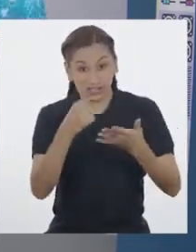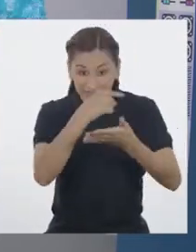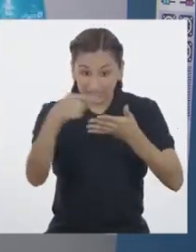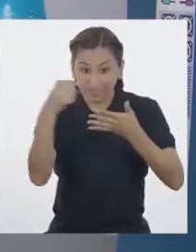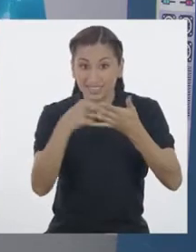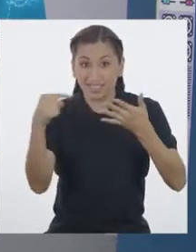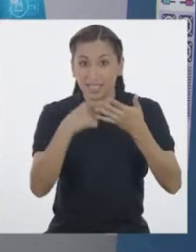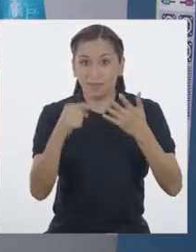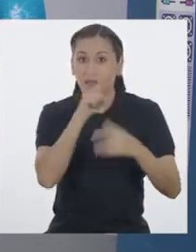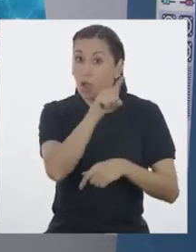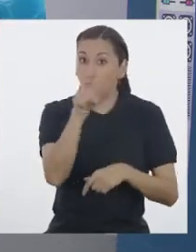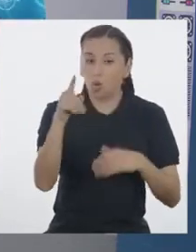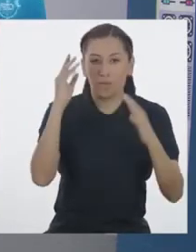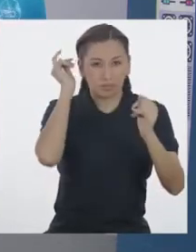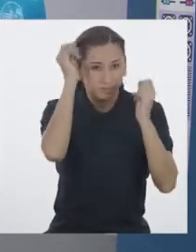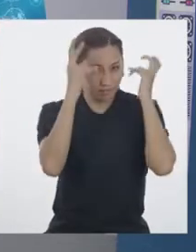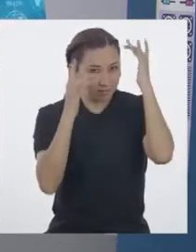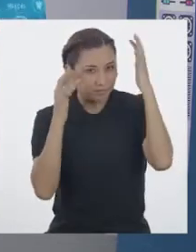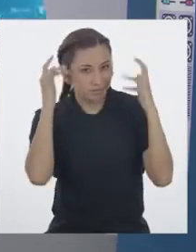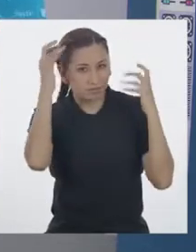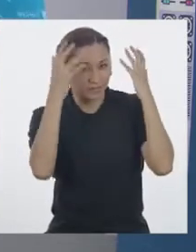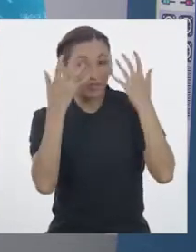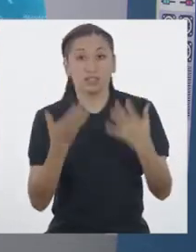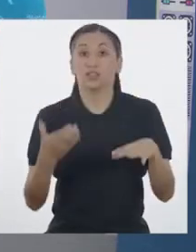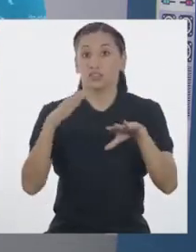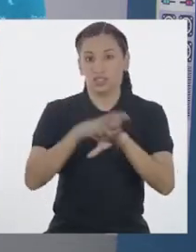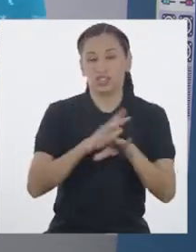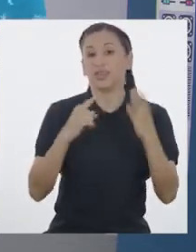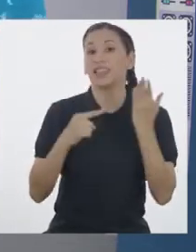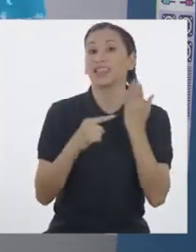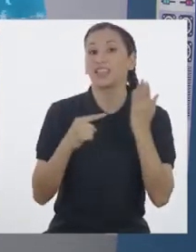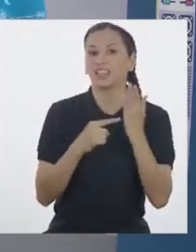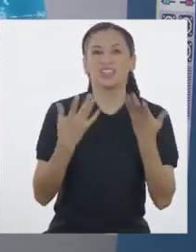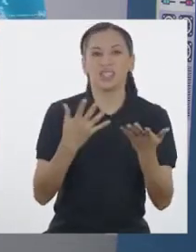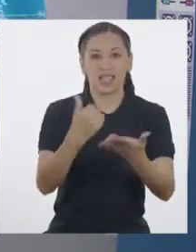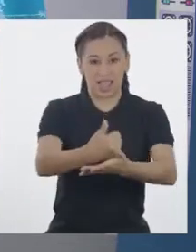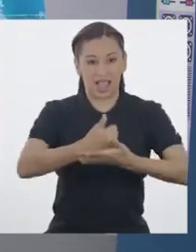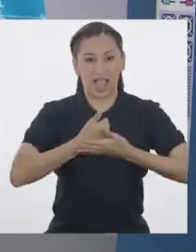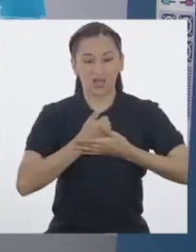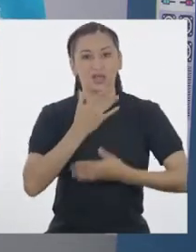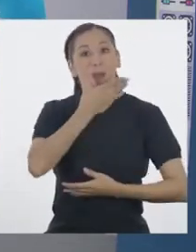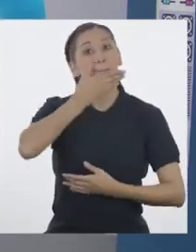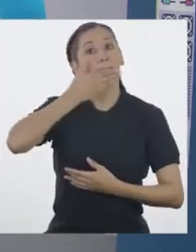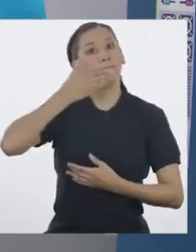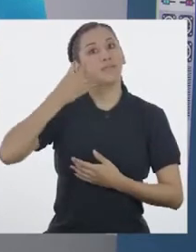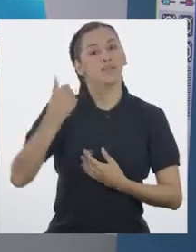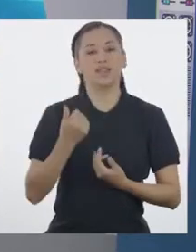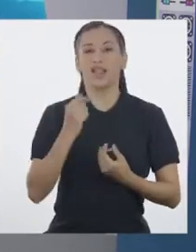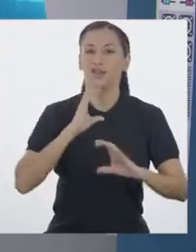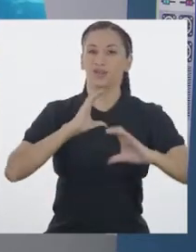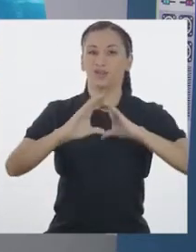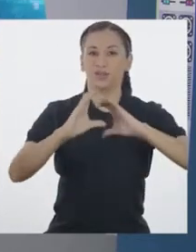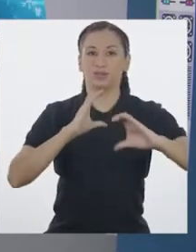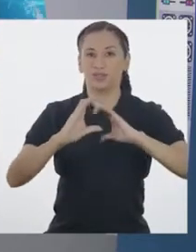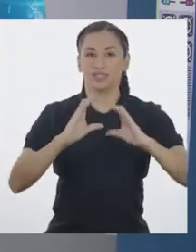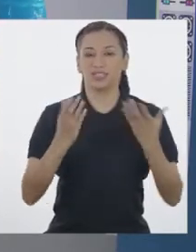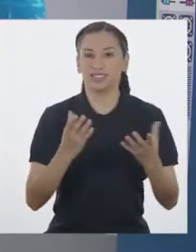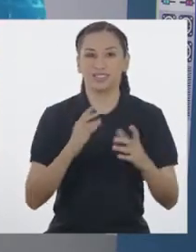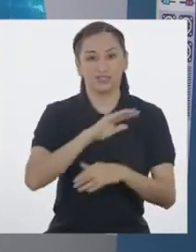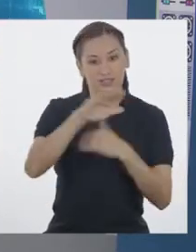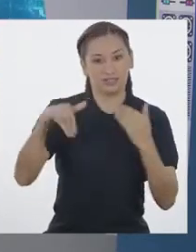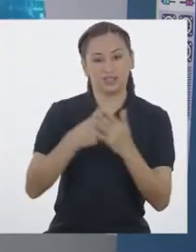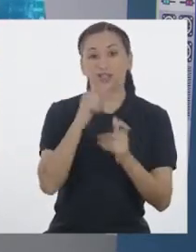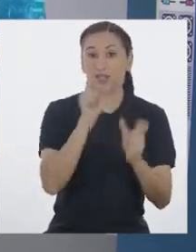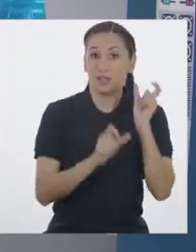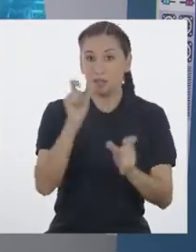semanas reflexionaremos sobre las tecnologías que nos ayudan a mejorar la comunicación entre